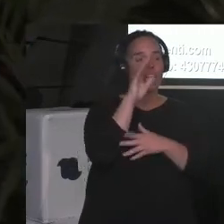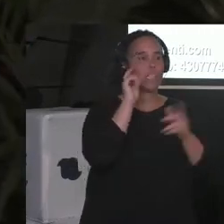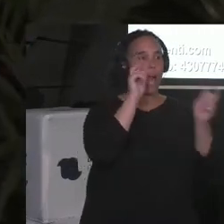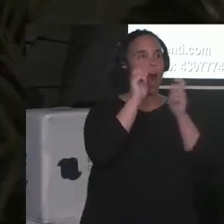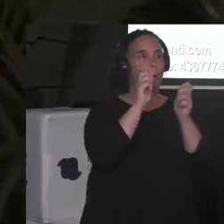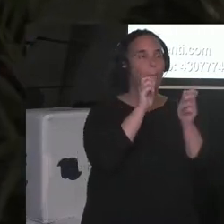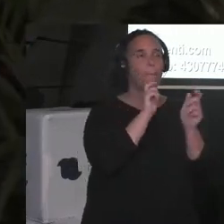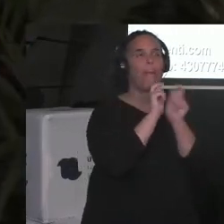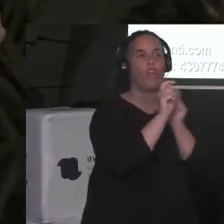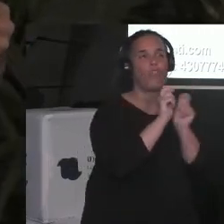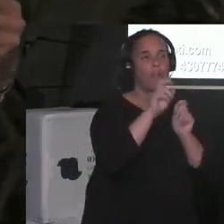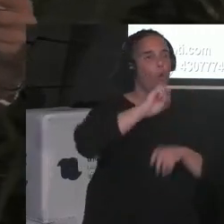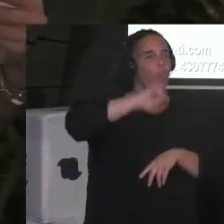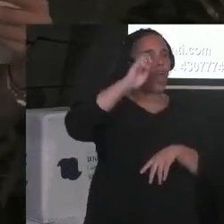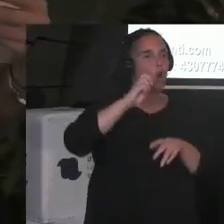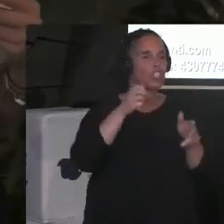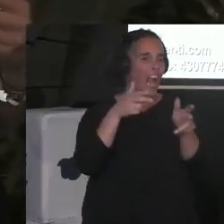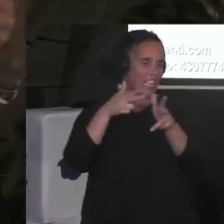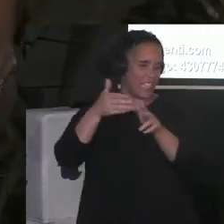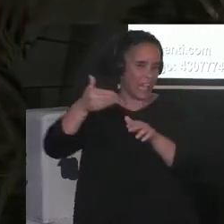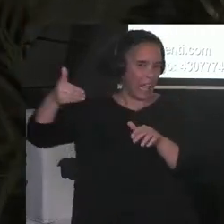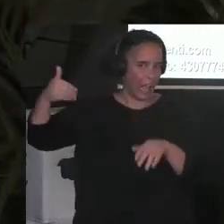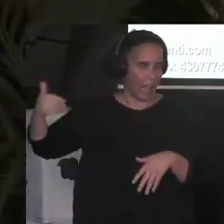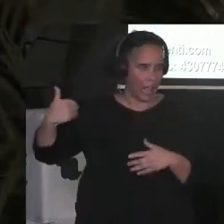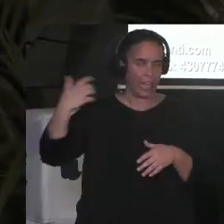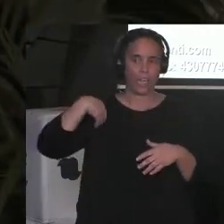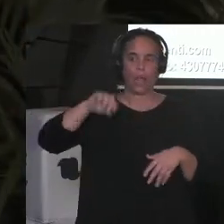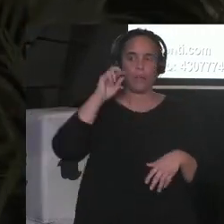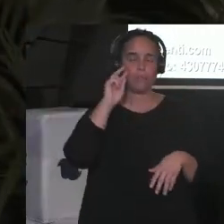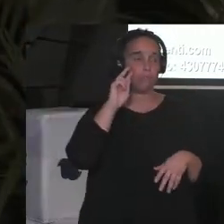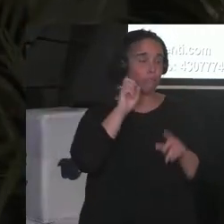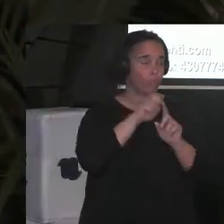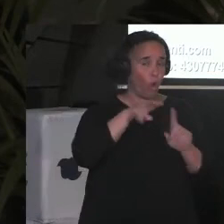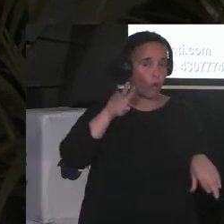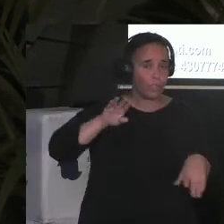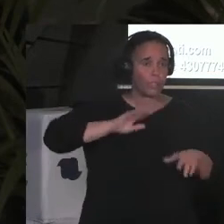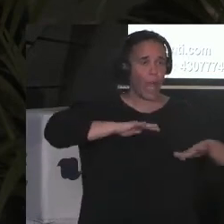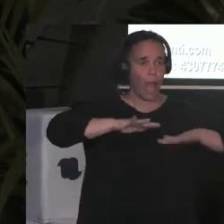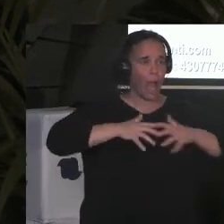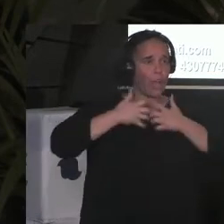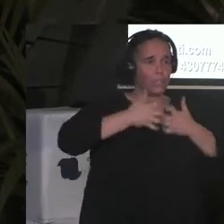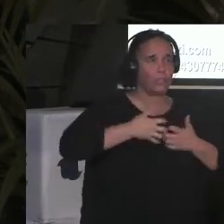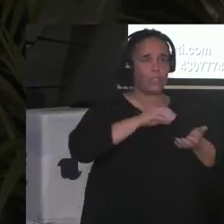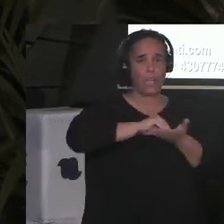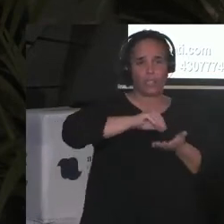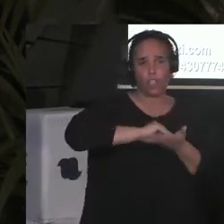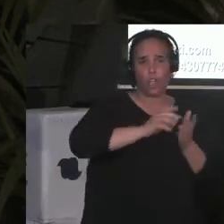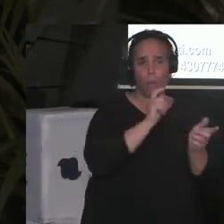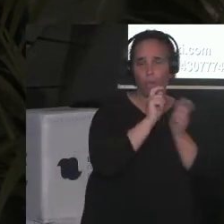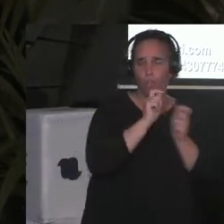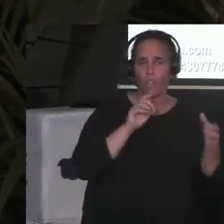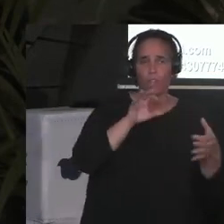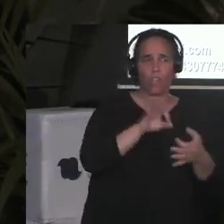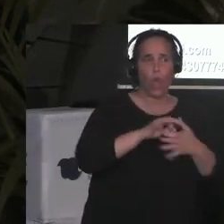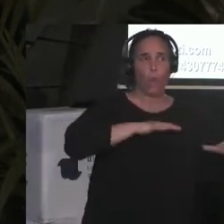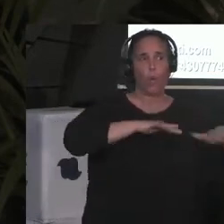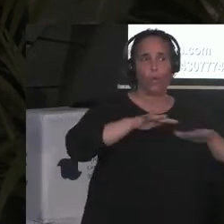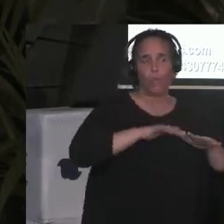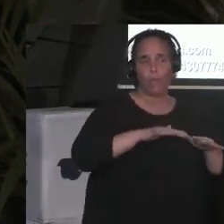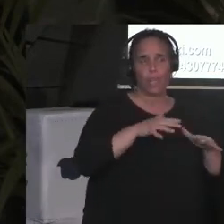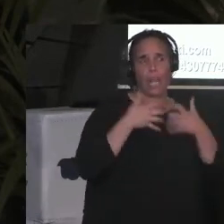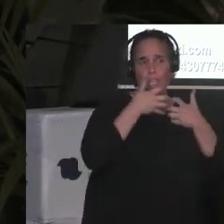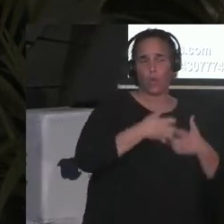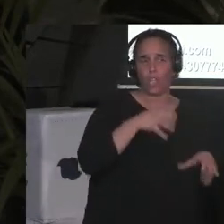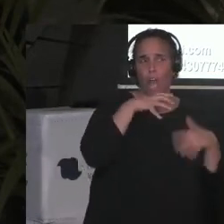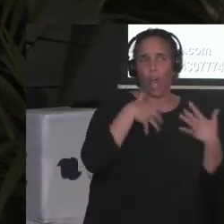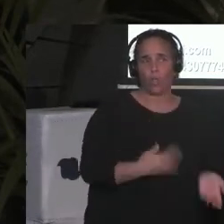ella nos da su particular mirada como activista, escritora y periodista en relación a movimientos y luchas actuales como